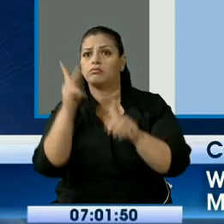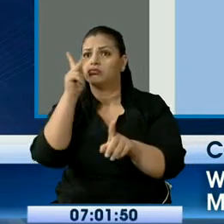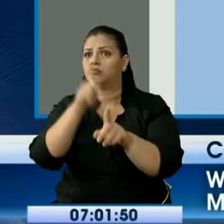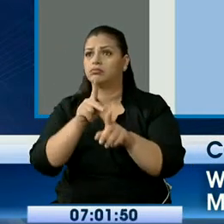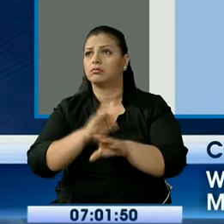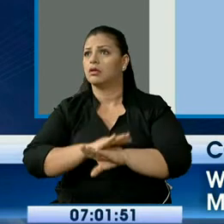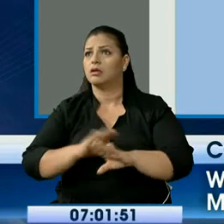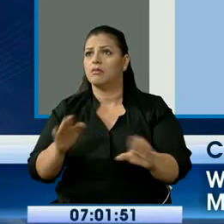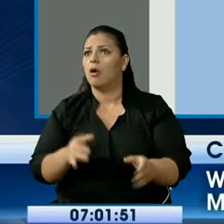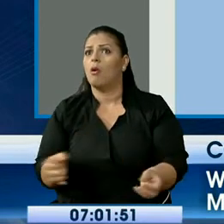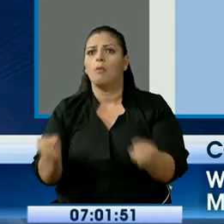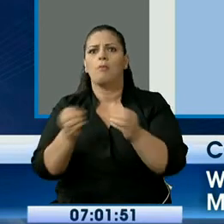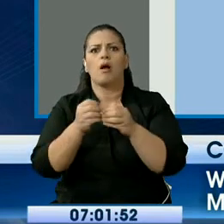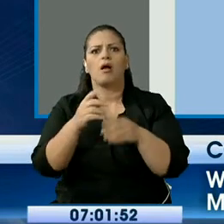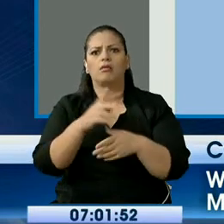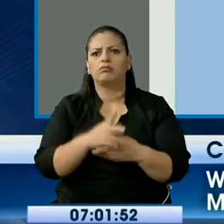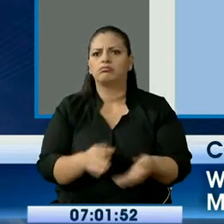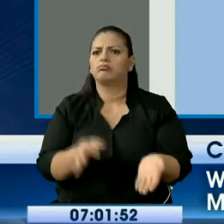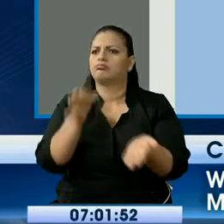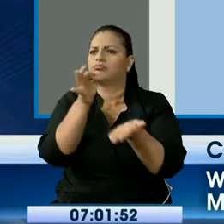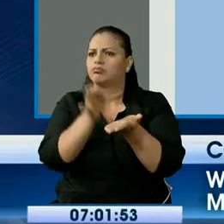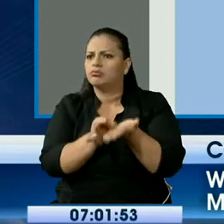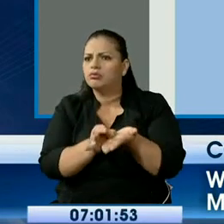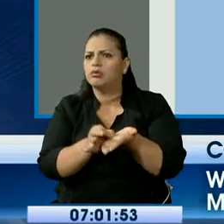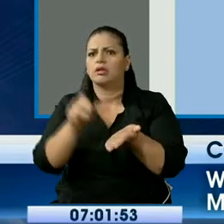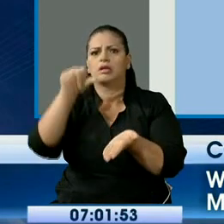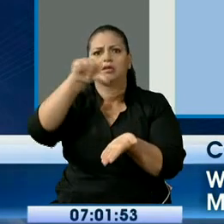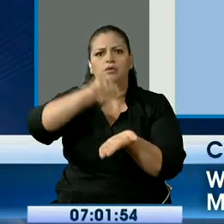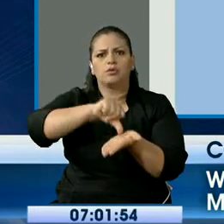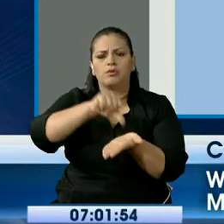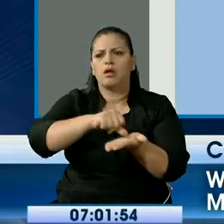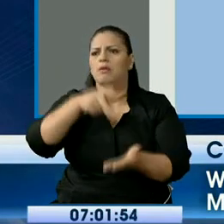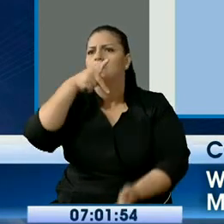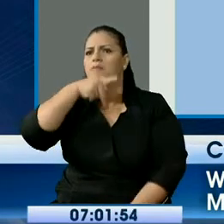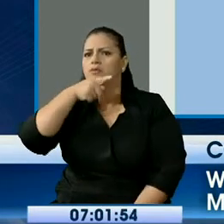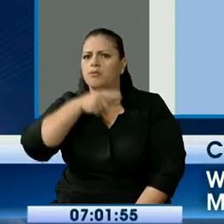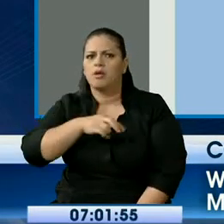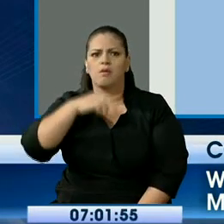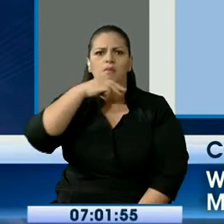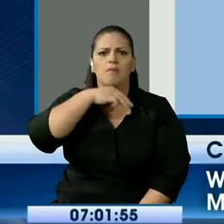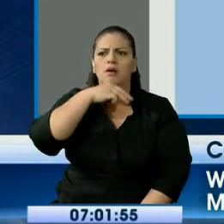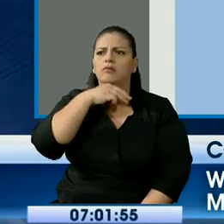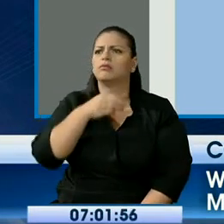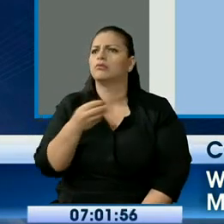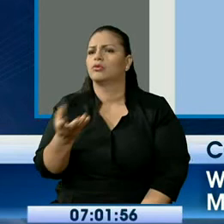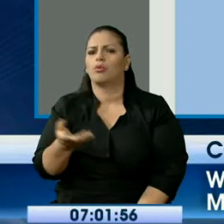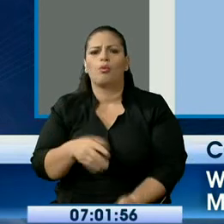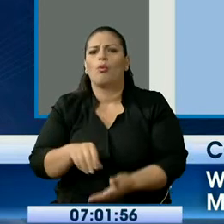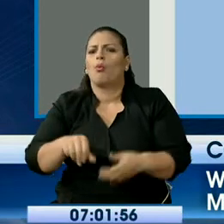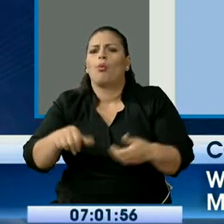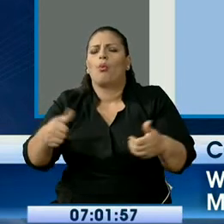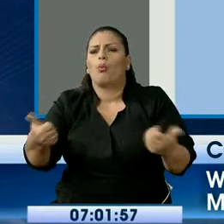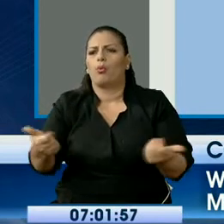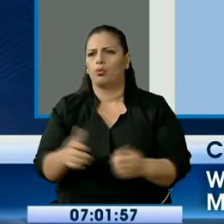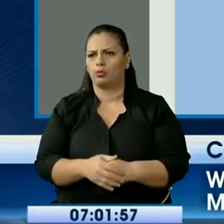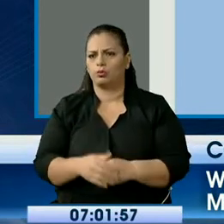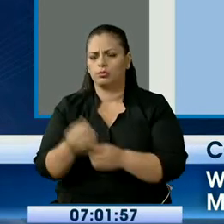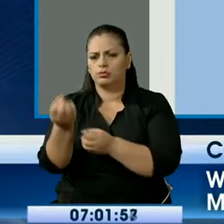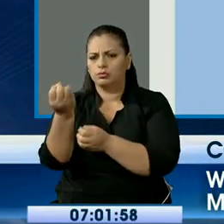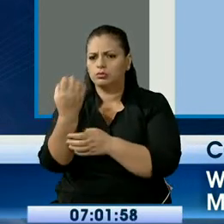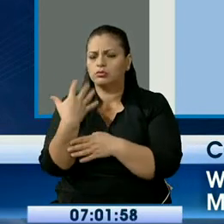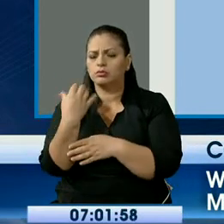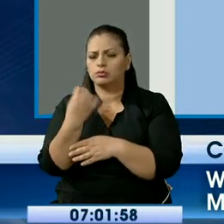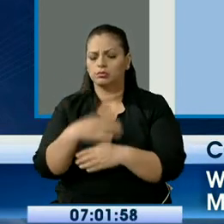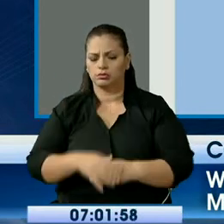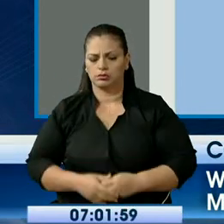toda la provincia, me refiero a sus principales ciudades, hablemos de Puerto Viejo, de Manta, de otras zonas de Manaví.